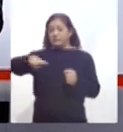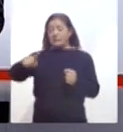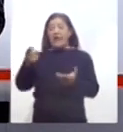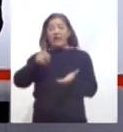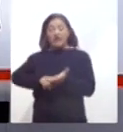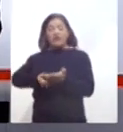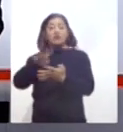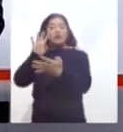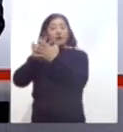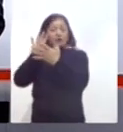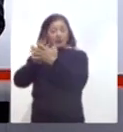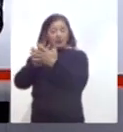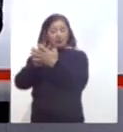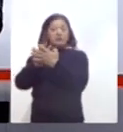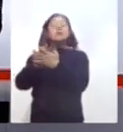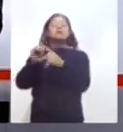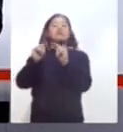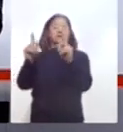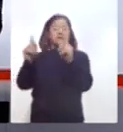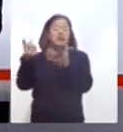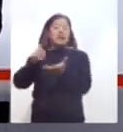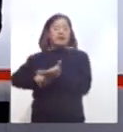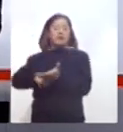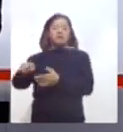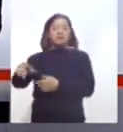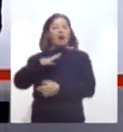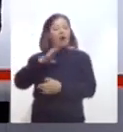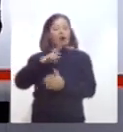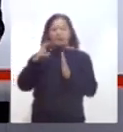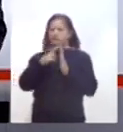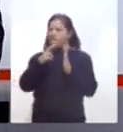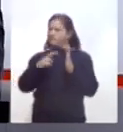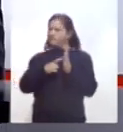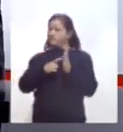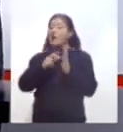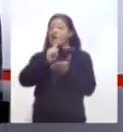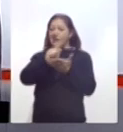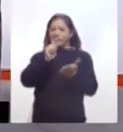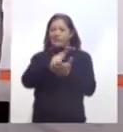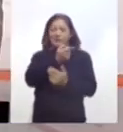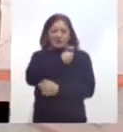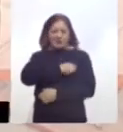social del Estado, se han fortalecido los protocolos de higiene y de salud.